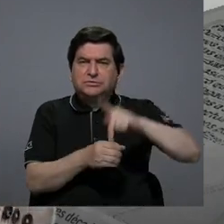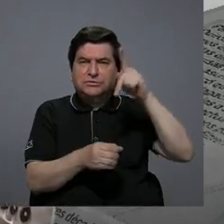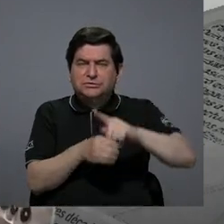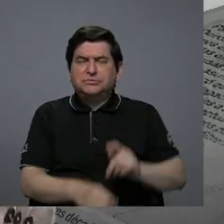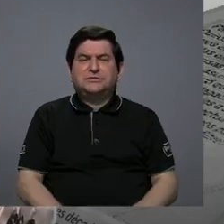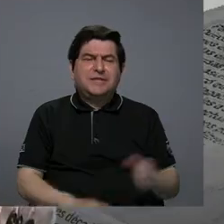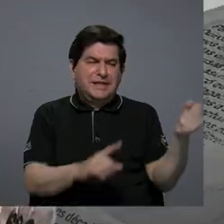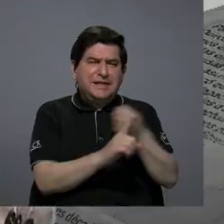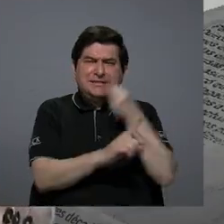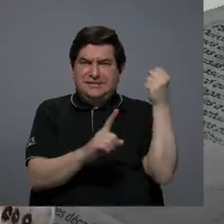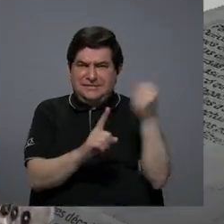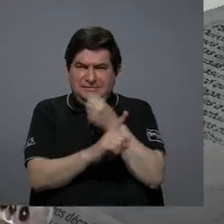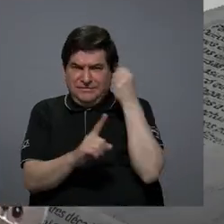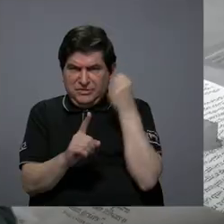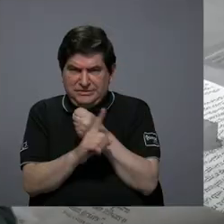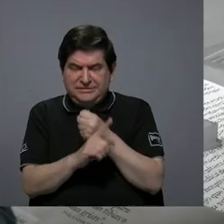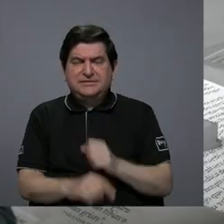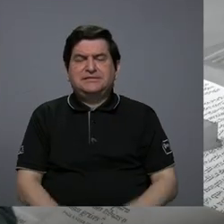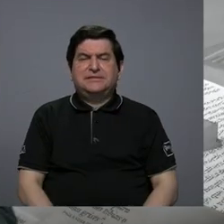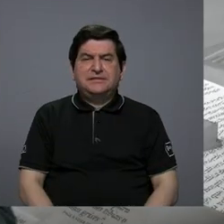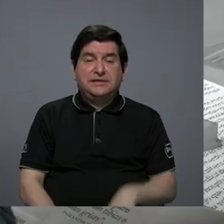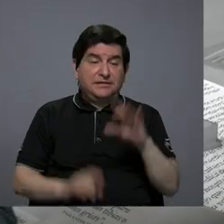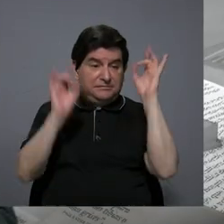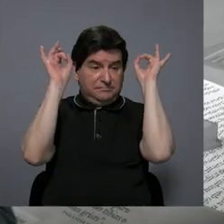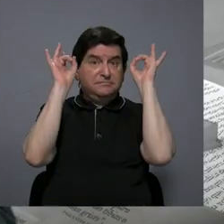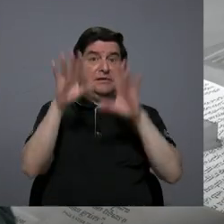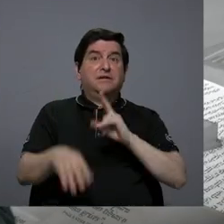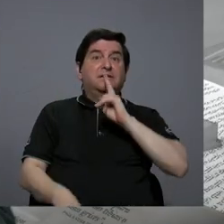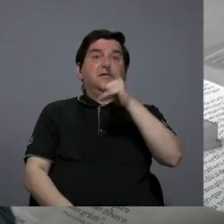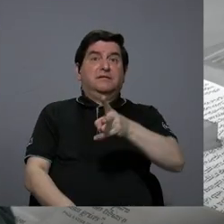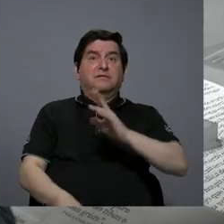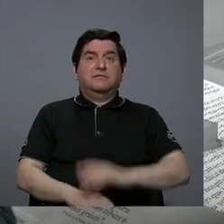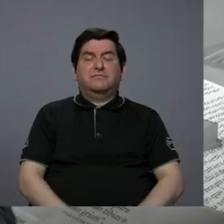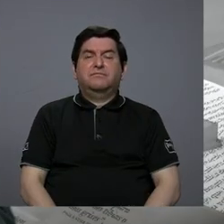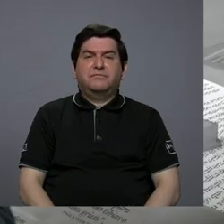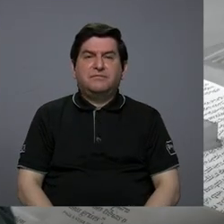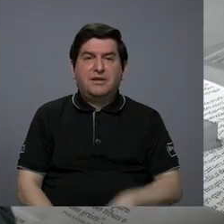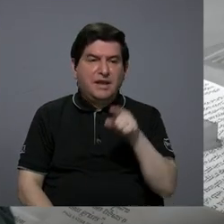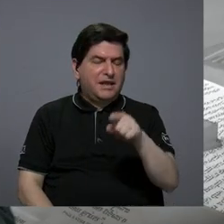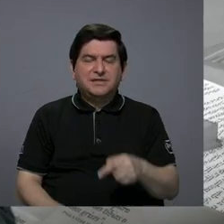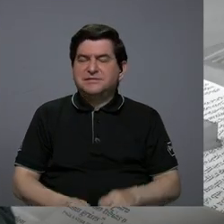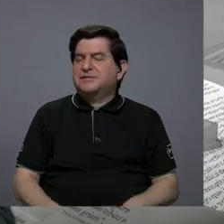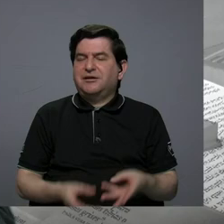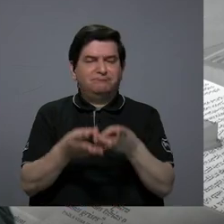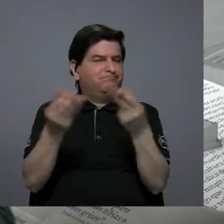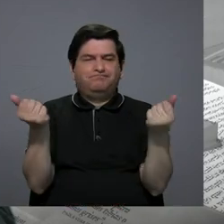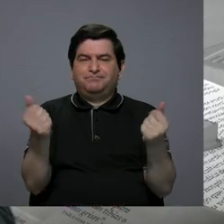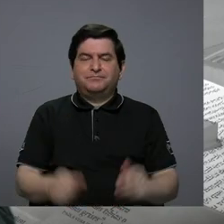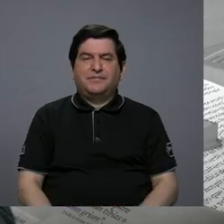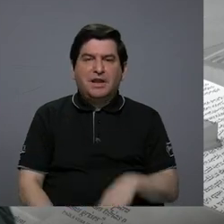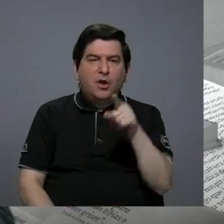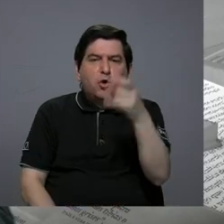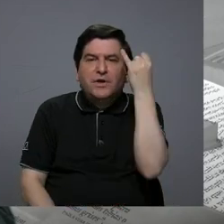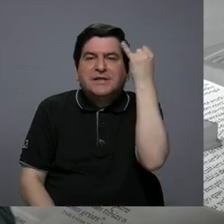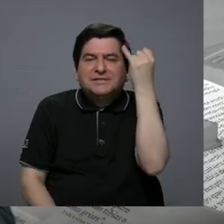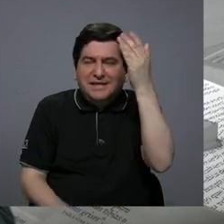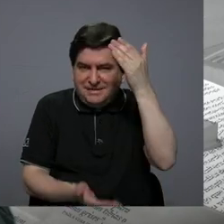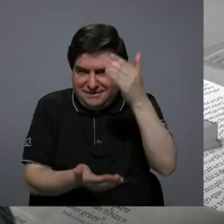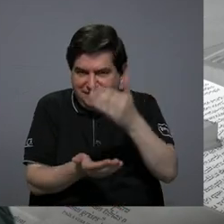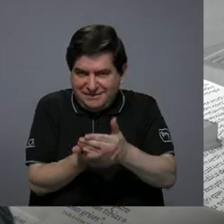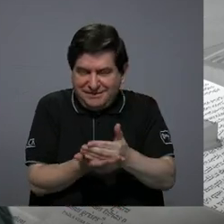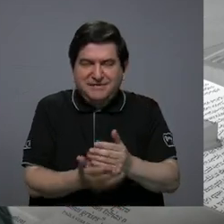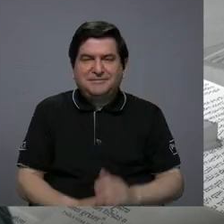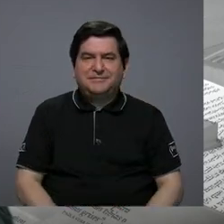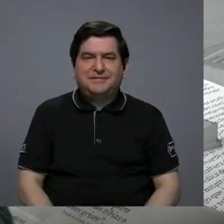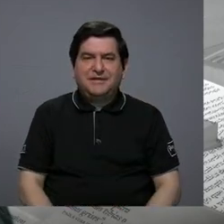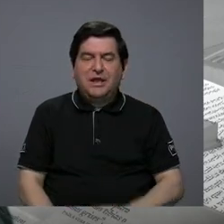la espiral de violencia, que es terrible realmente y esa no es la salida. Nos vamos a quedar con esas palabras